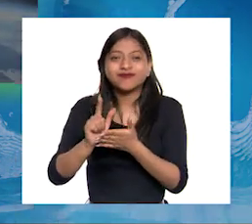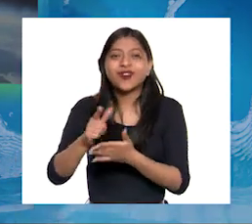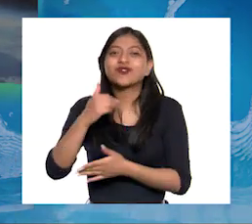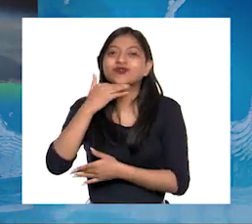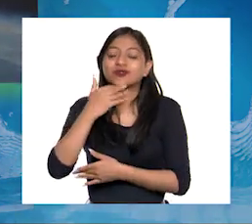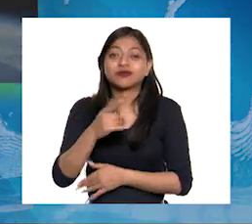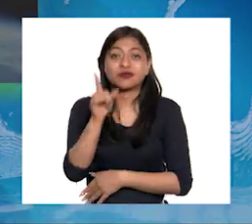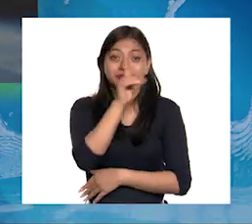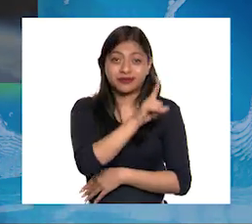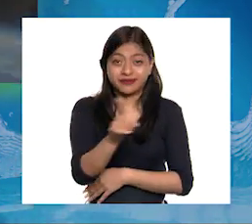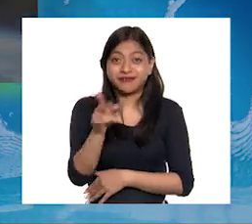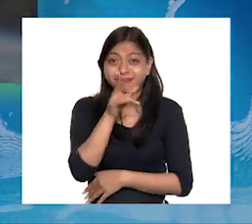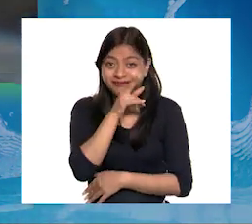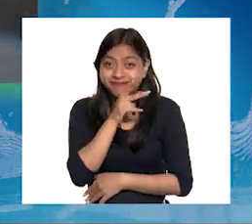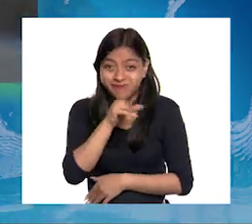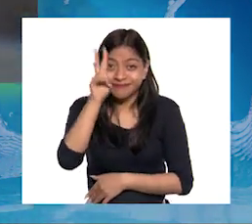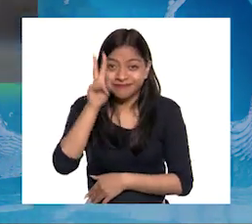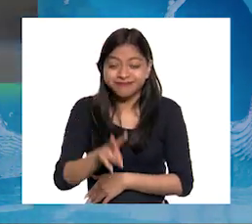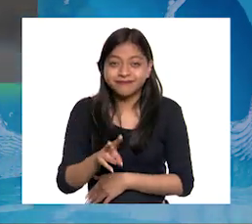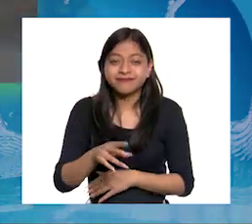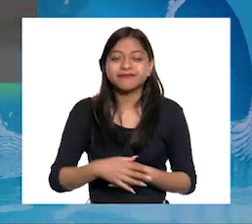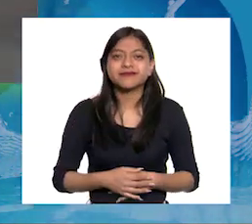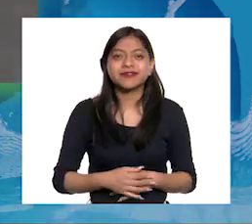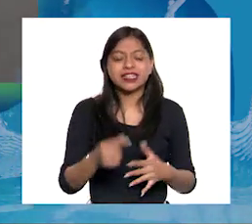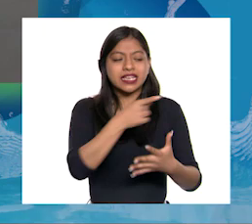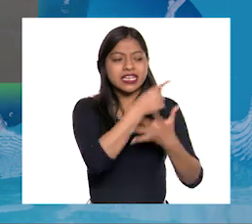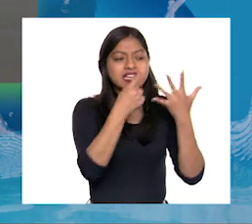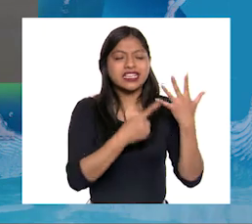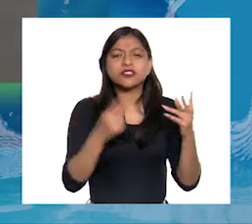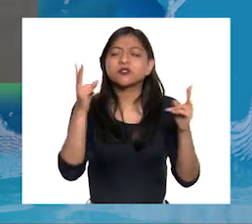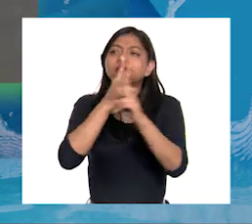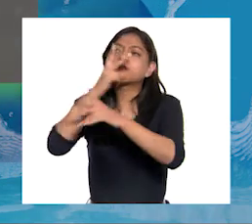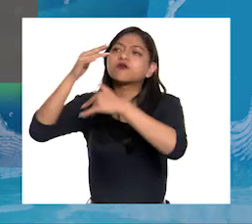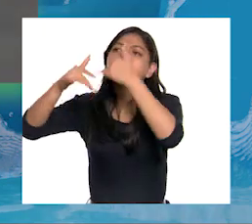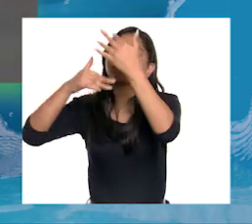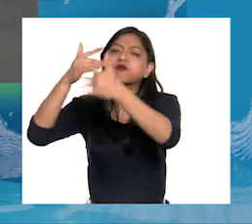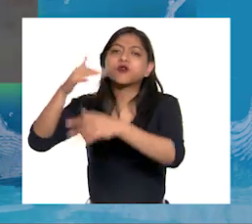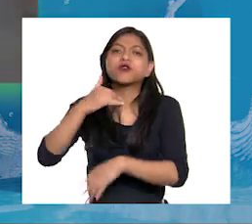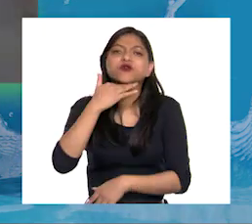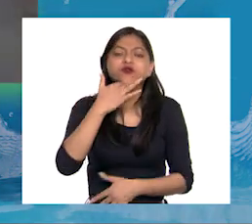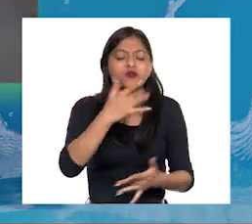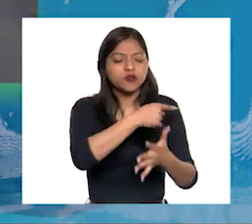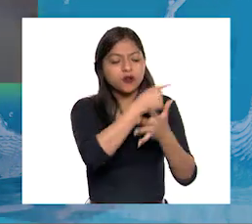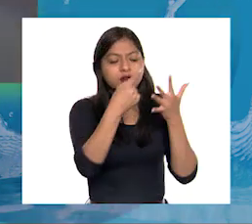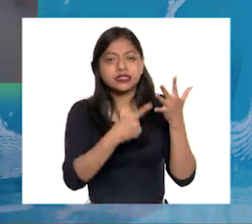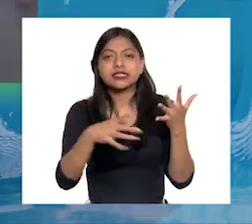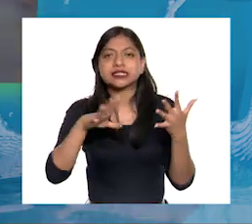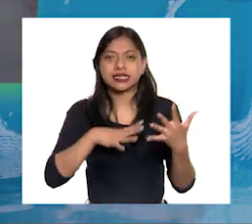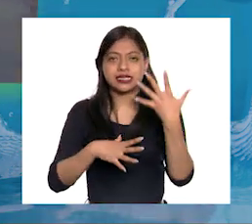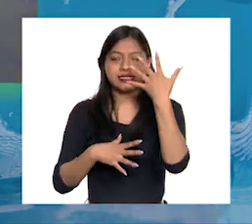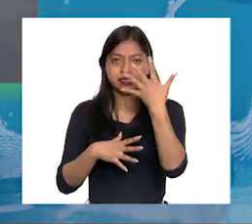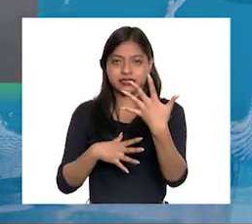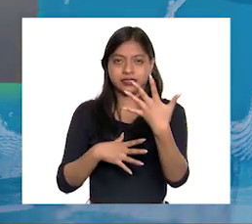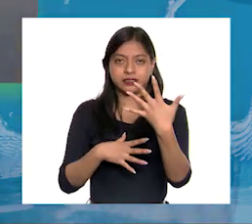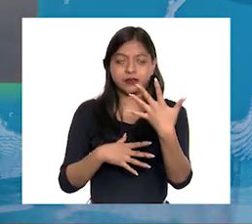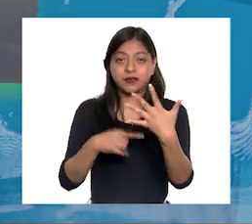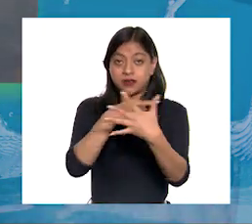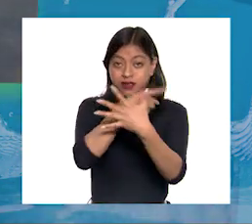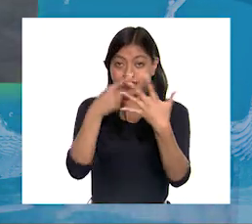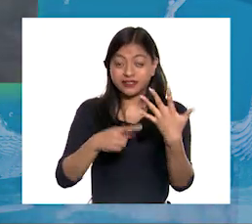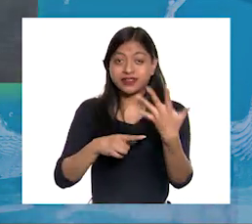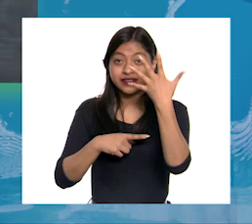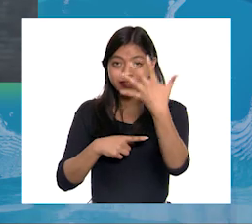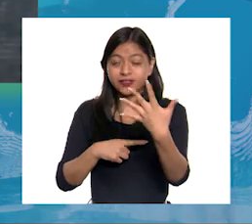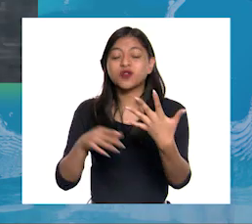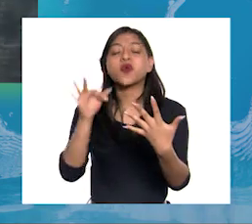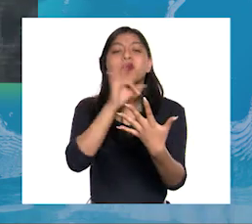Alarmante, ¿no crees? Entre los contaminantes que se encuentran en el aire que respiramos Hay cinco que en especial pueden